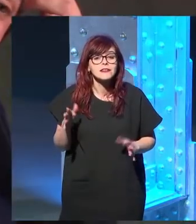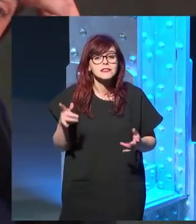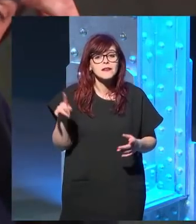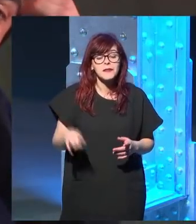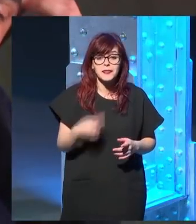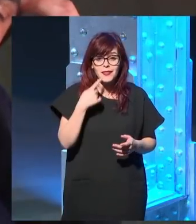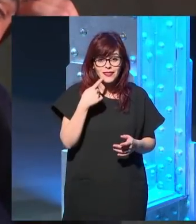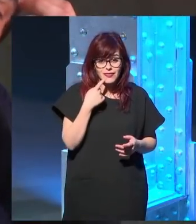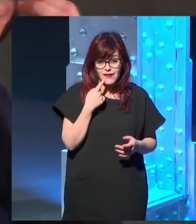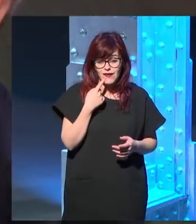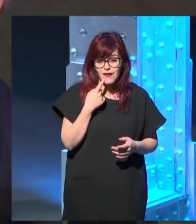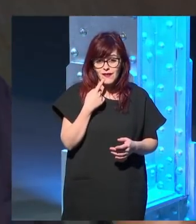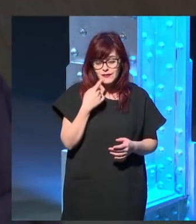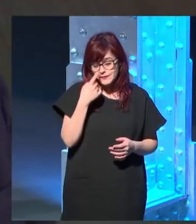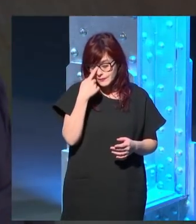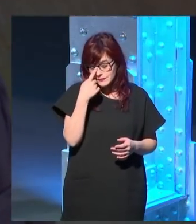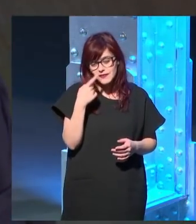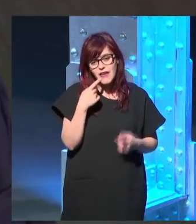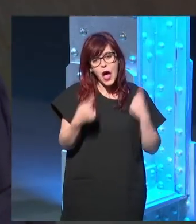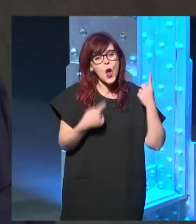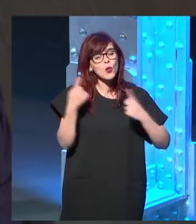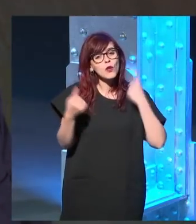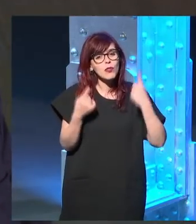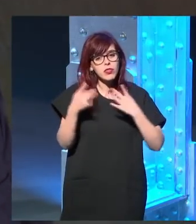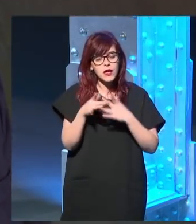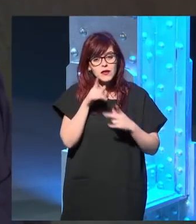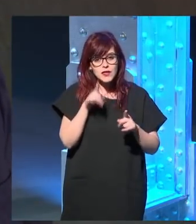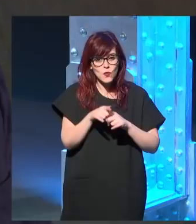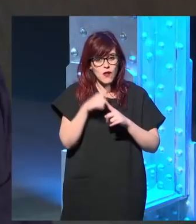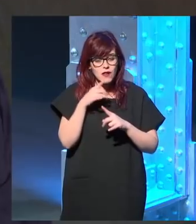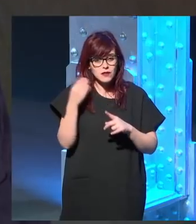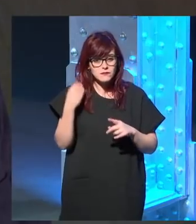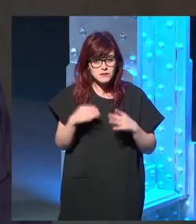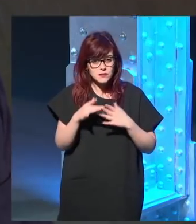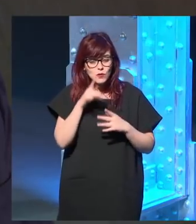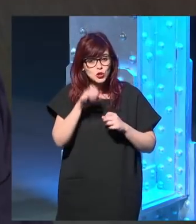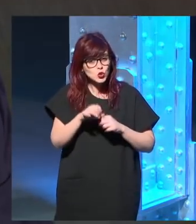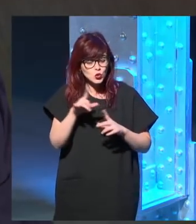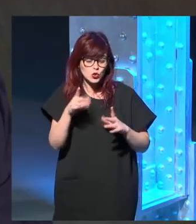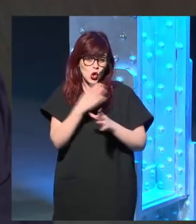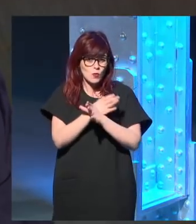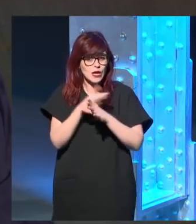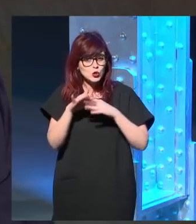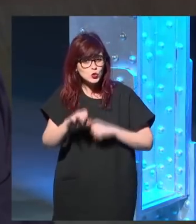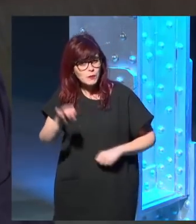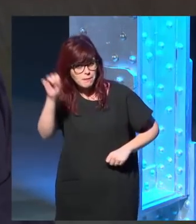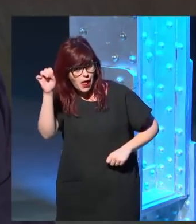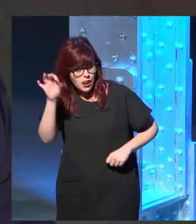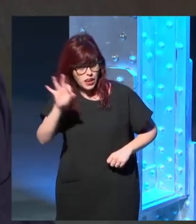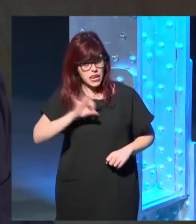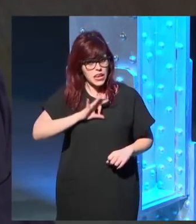decías también que el alguna vez has dicho que Superman ha sido uno de los TVOs de Superman una influencia